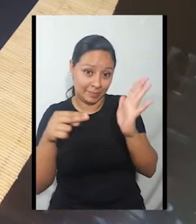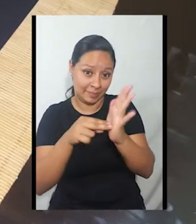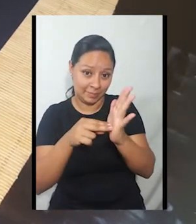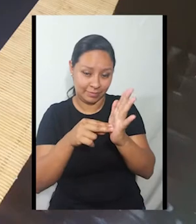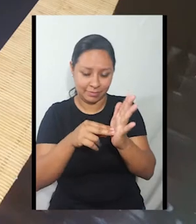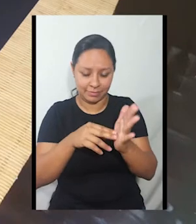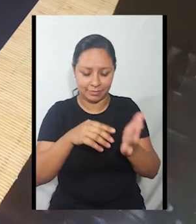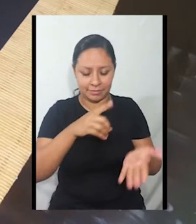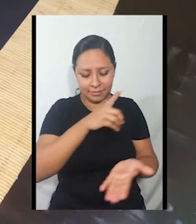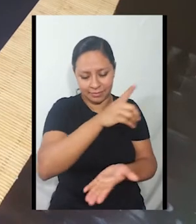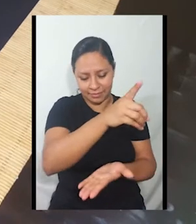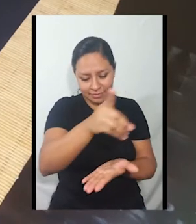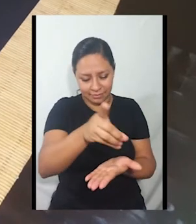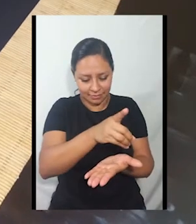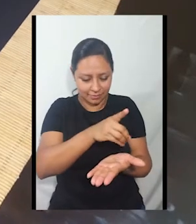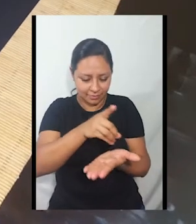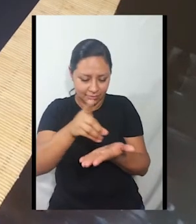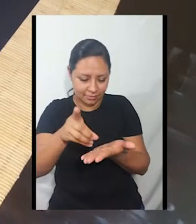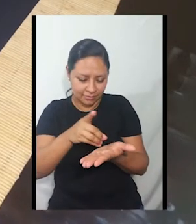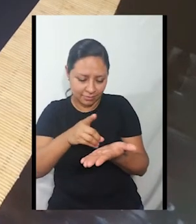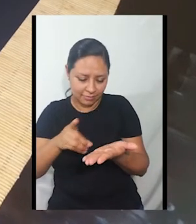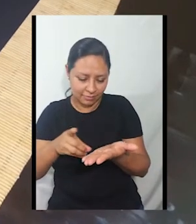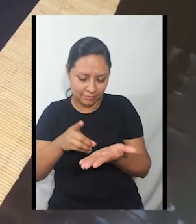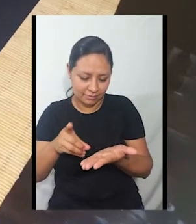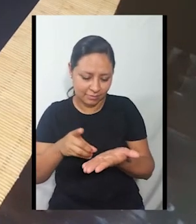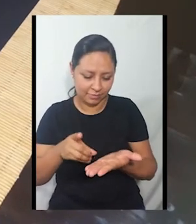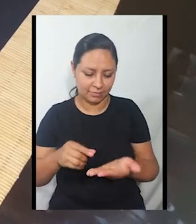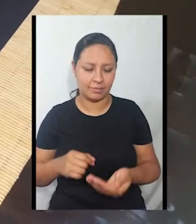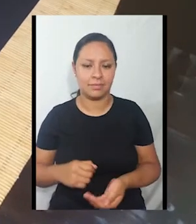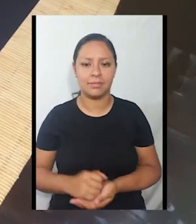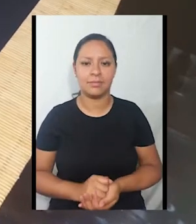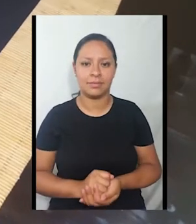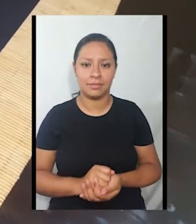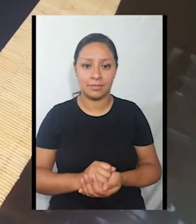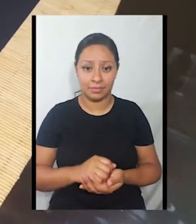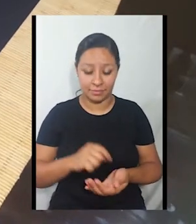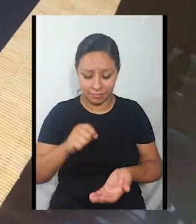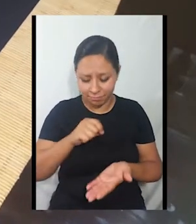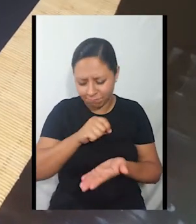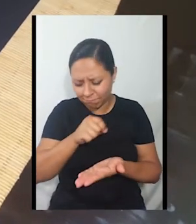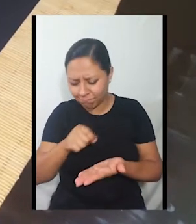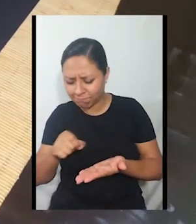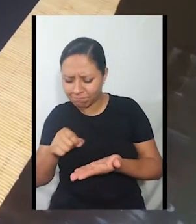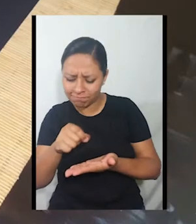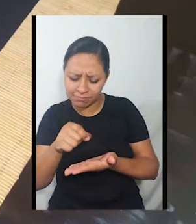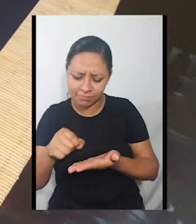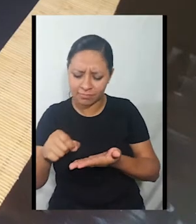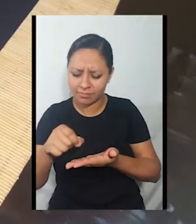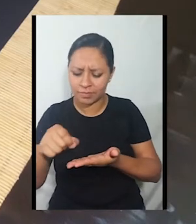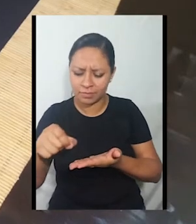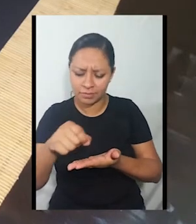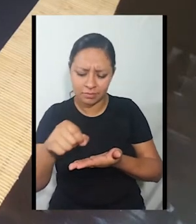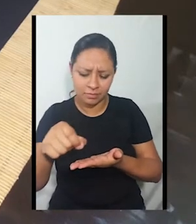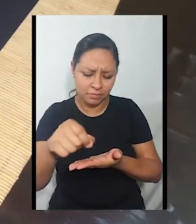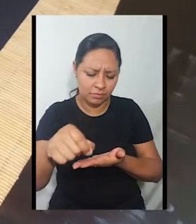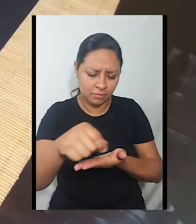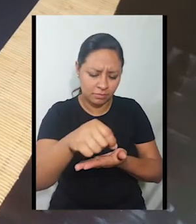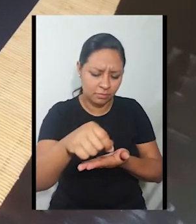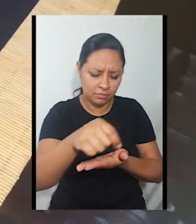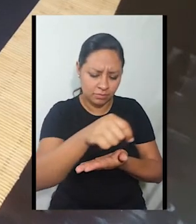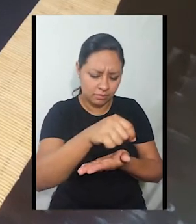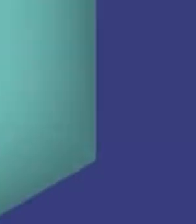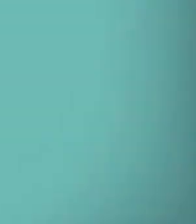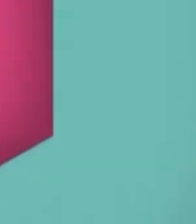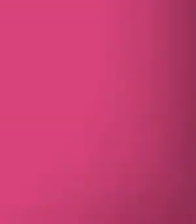en el papel construcción negro que luego vamos a cortar.